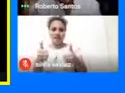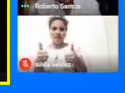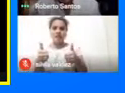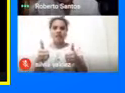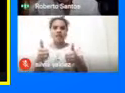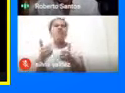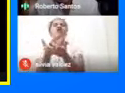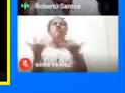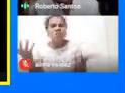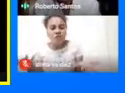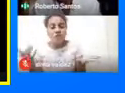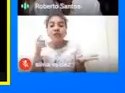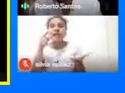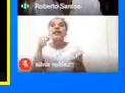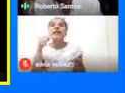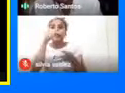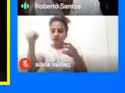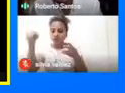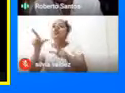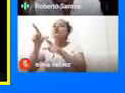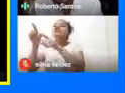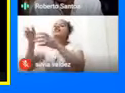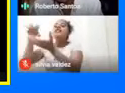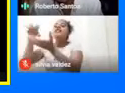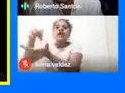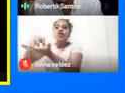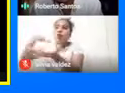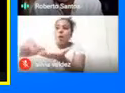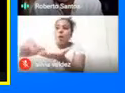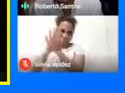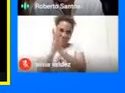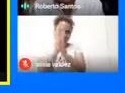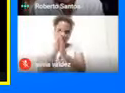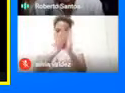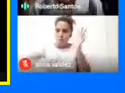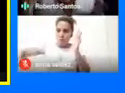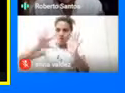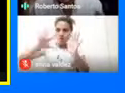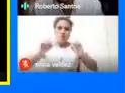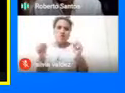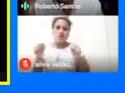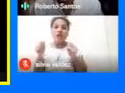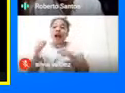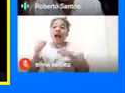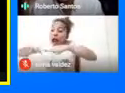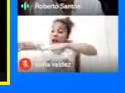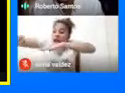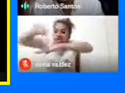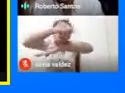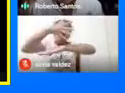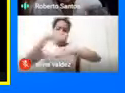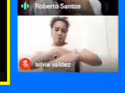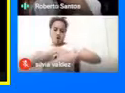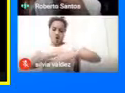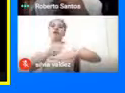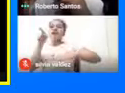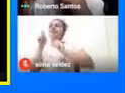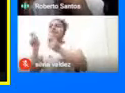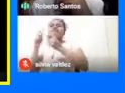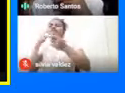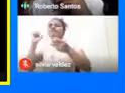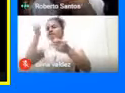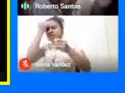En estos centros neurálgicos En este centro neurálgico De Bogotá Alrededor de la plaza de Bolívar Donde se concentra